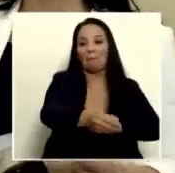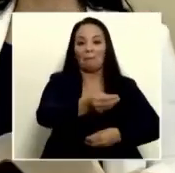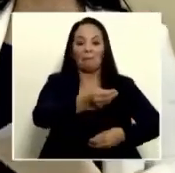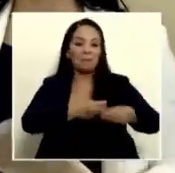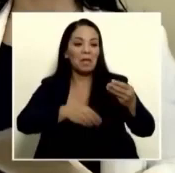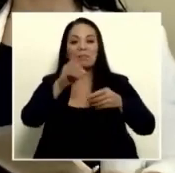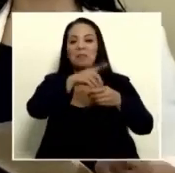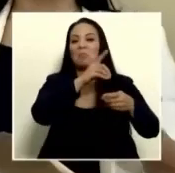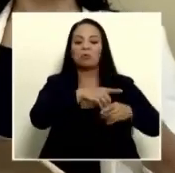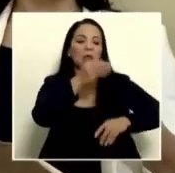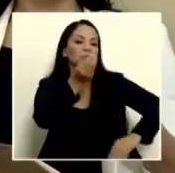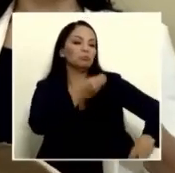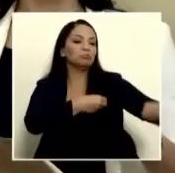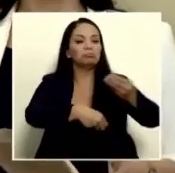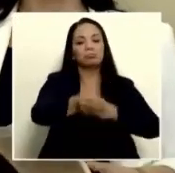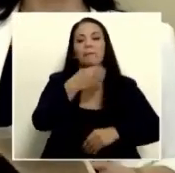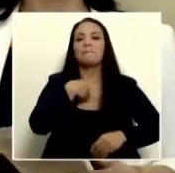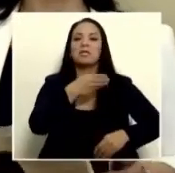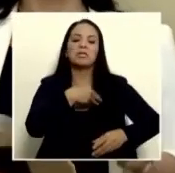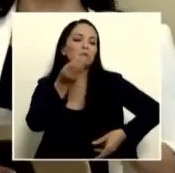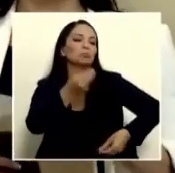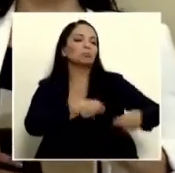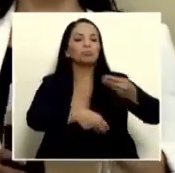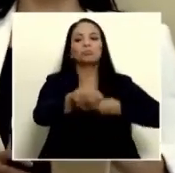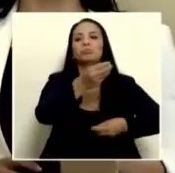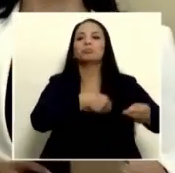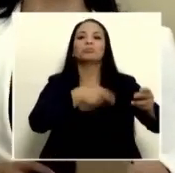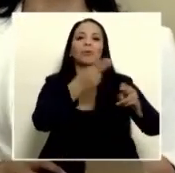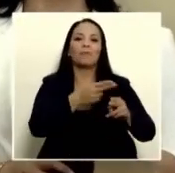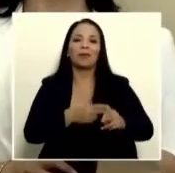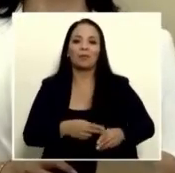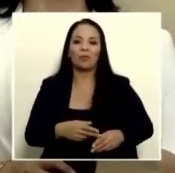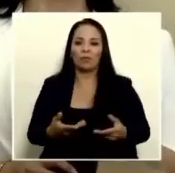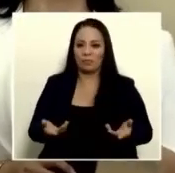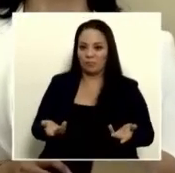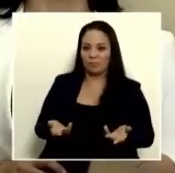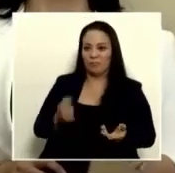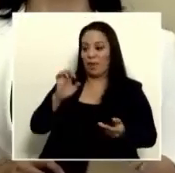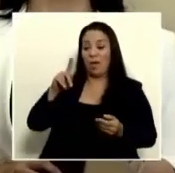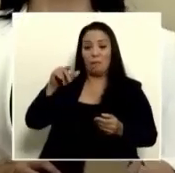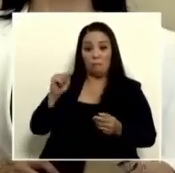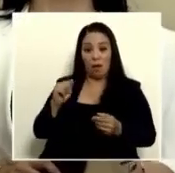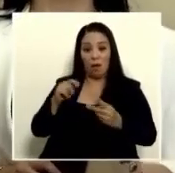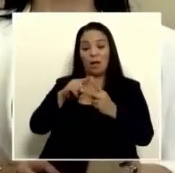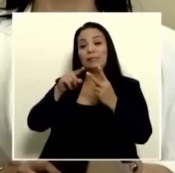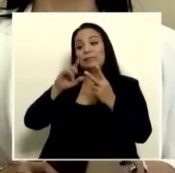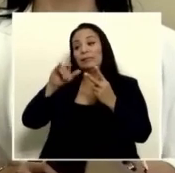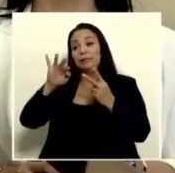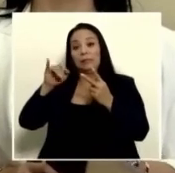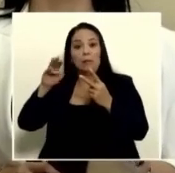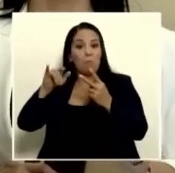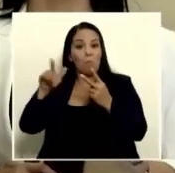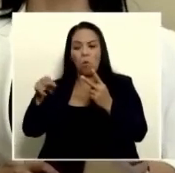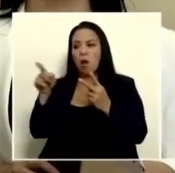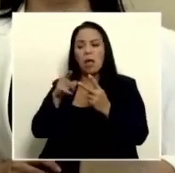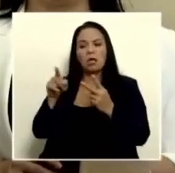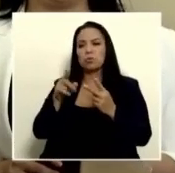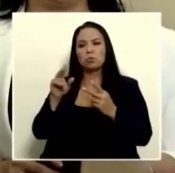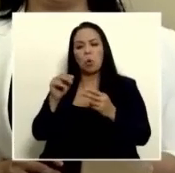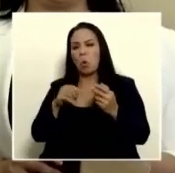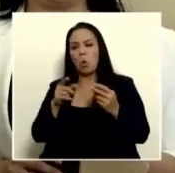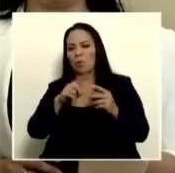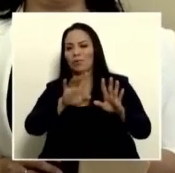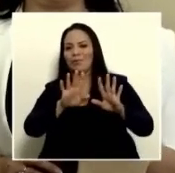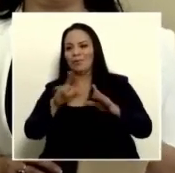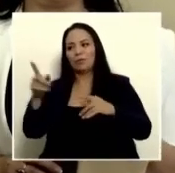diputados quitan ministros ponen ministros no EPA y City Mall ellos no son quita y pones porque ellos se